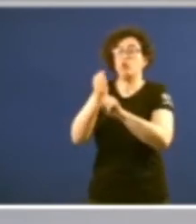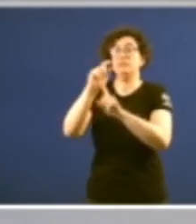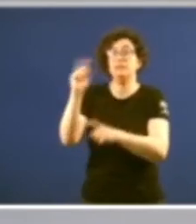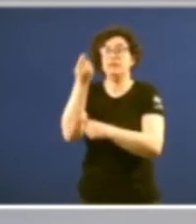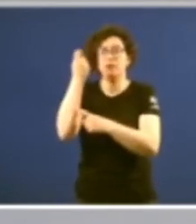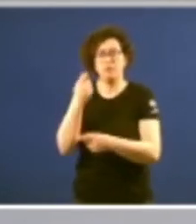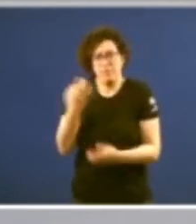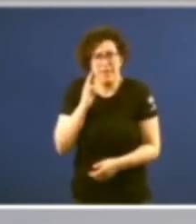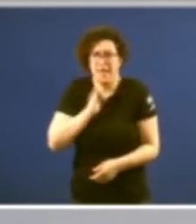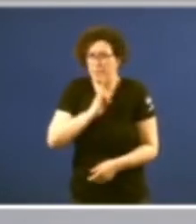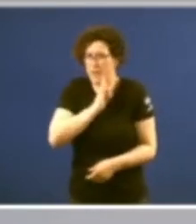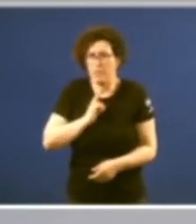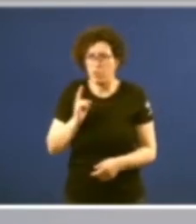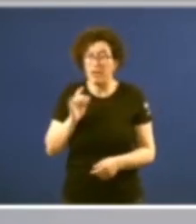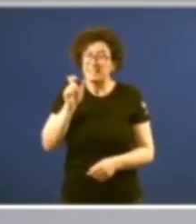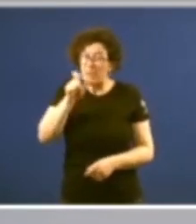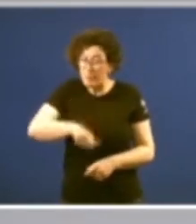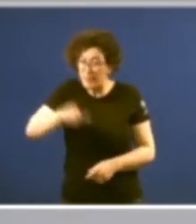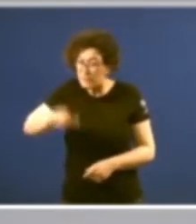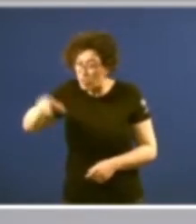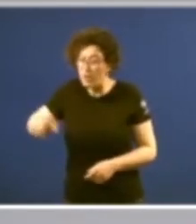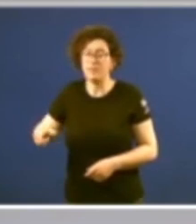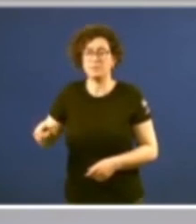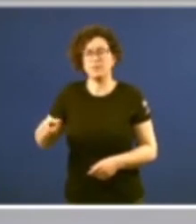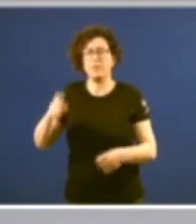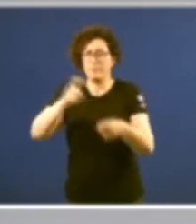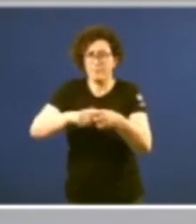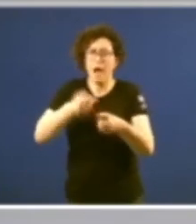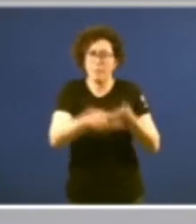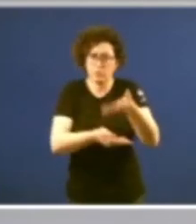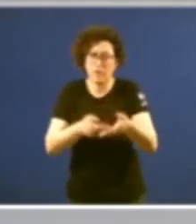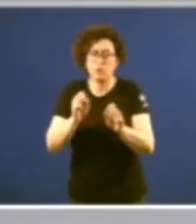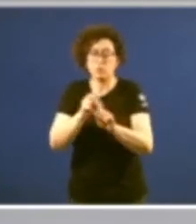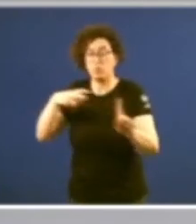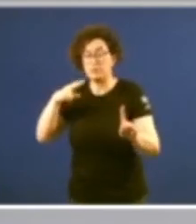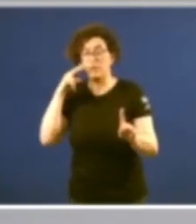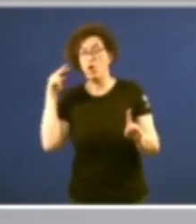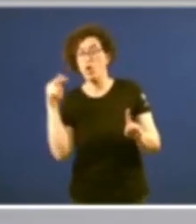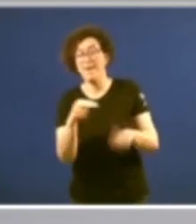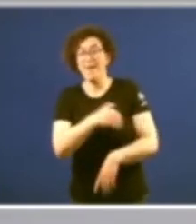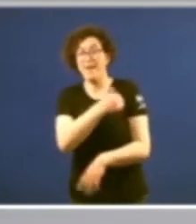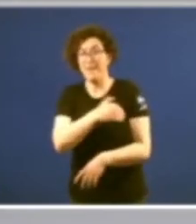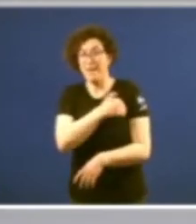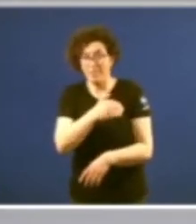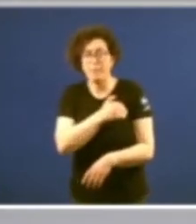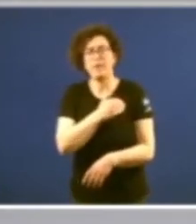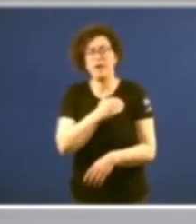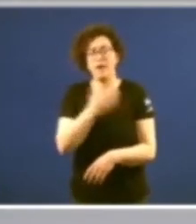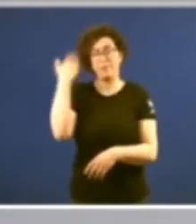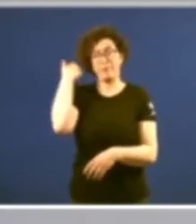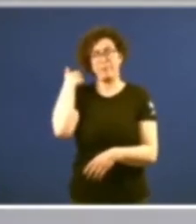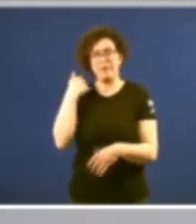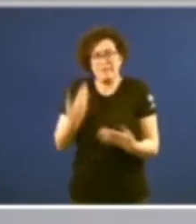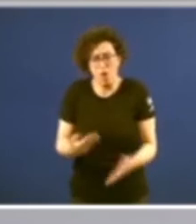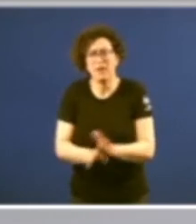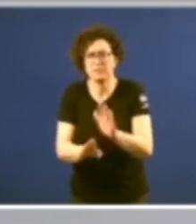papel dos que aportaron e aportan a súa visión académica foi e sigue sendo esencial